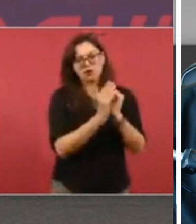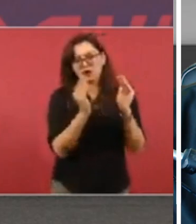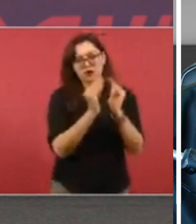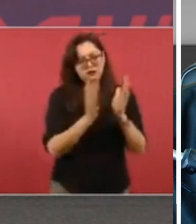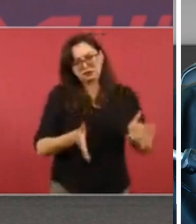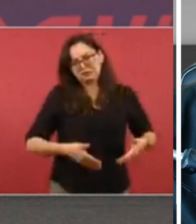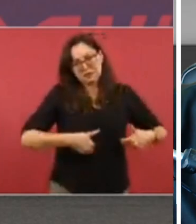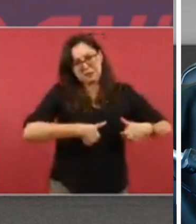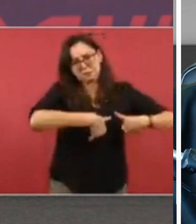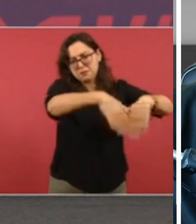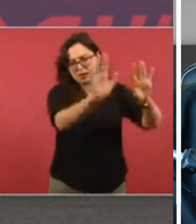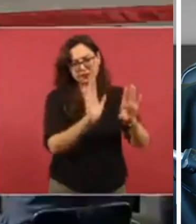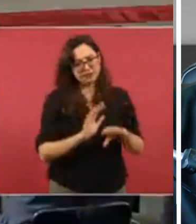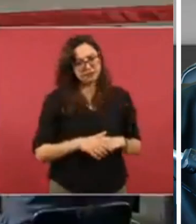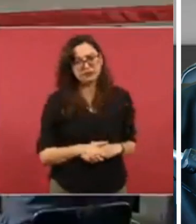acá no